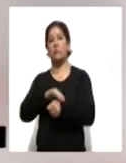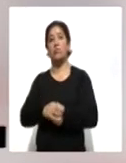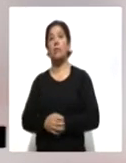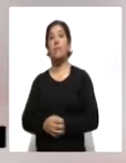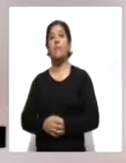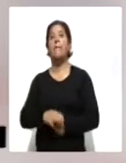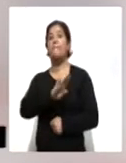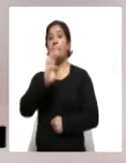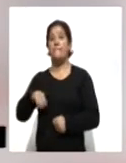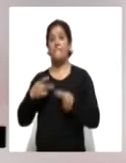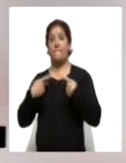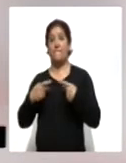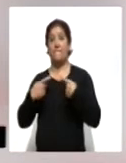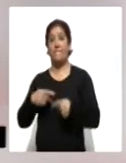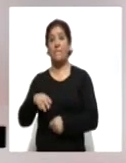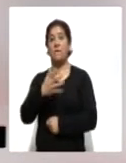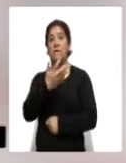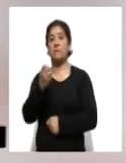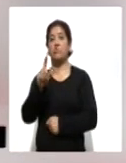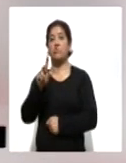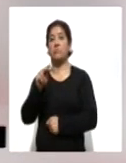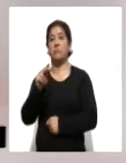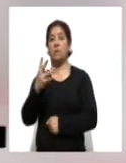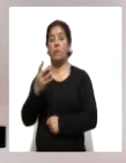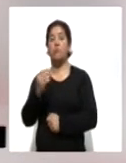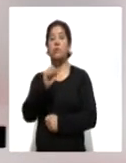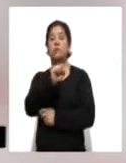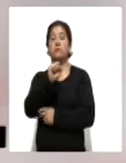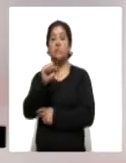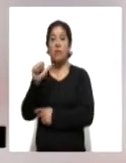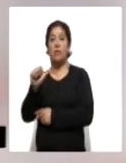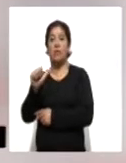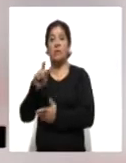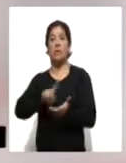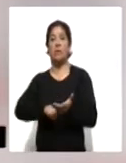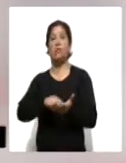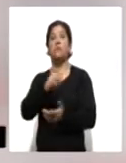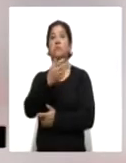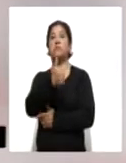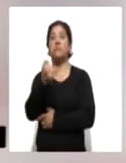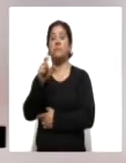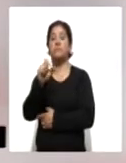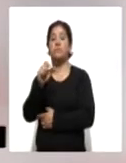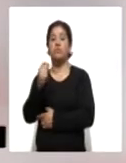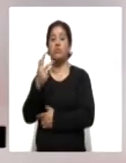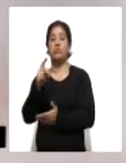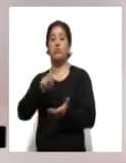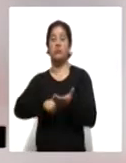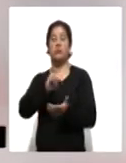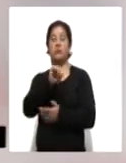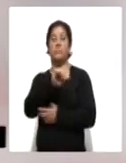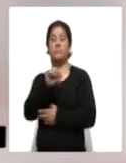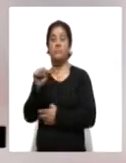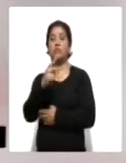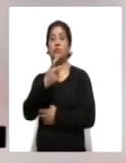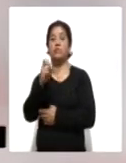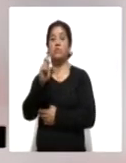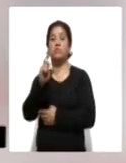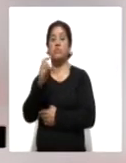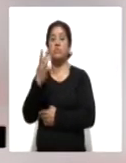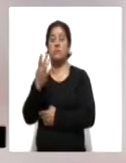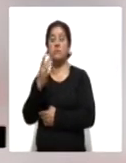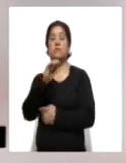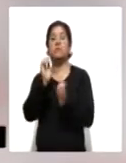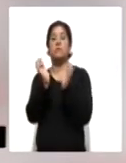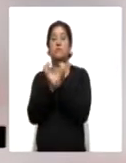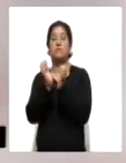Mientras, del total de fallecimientos, 584 se han registrado en la CESA, 628 en el IMSS, 233 en